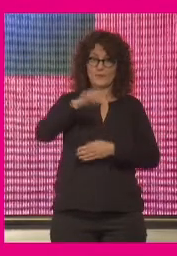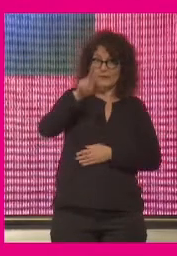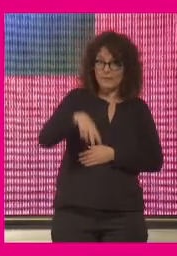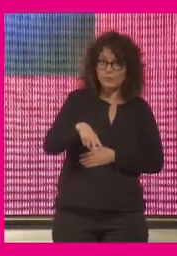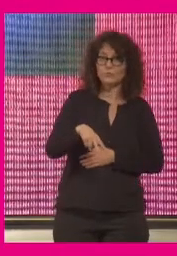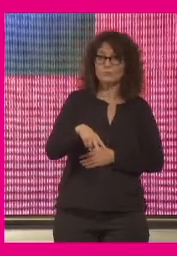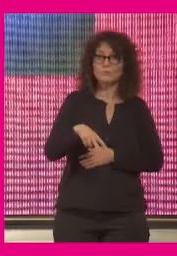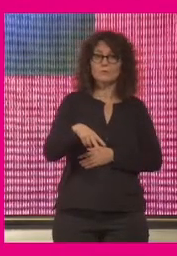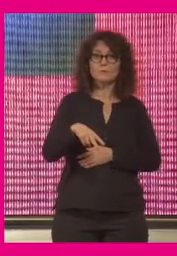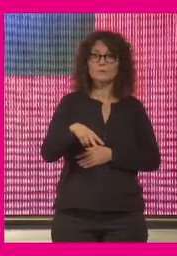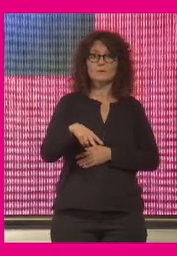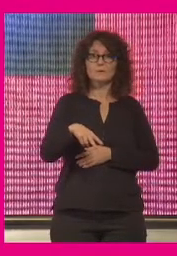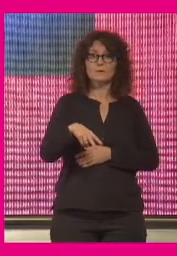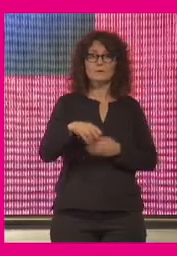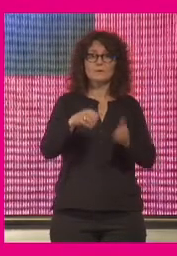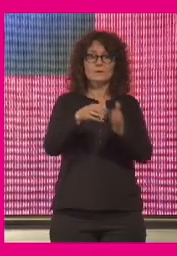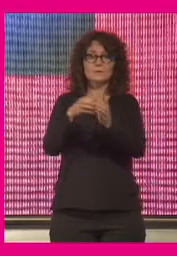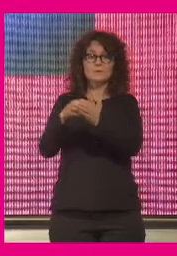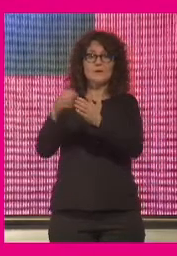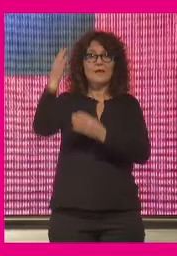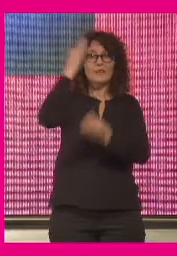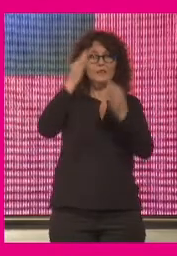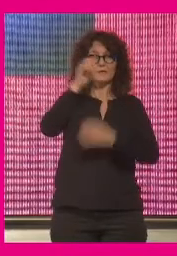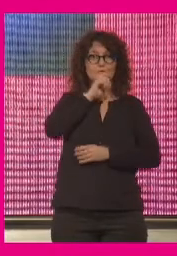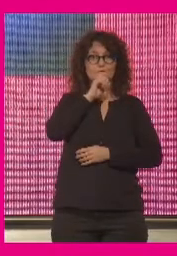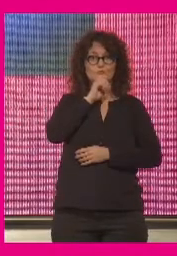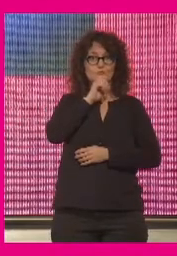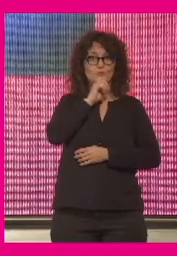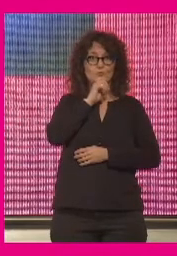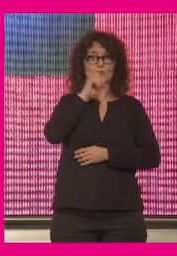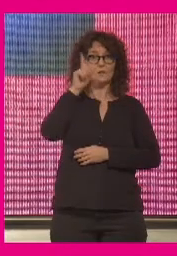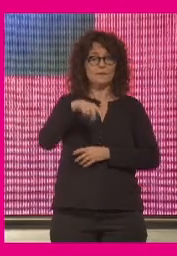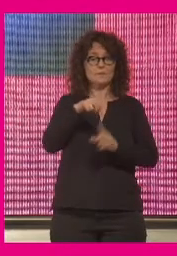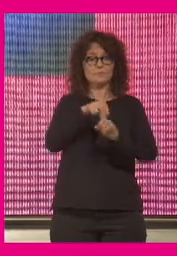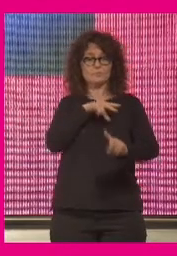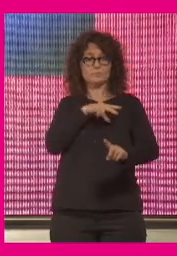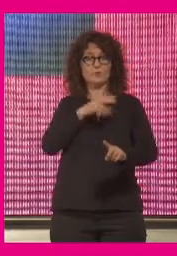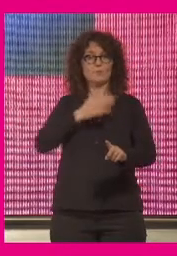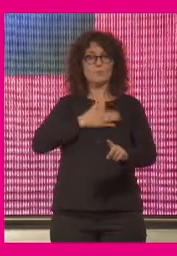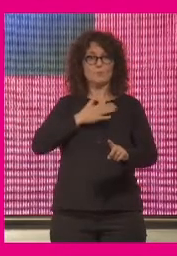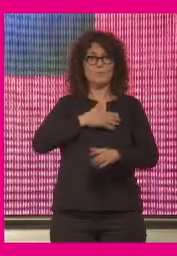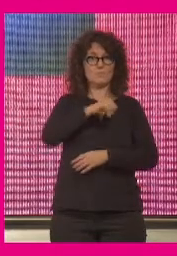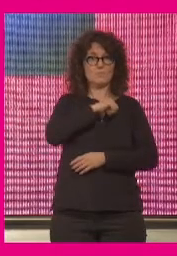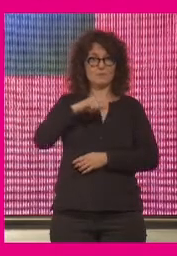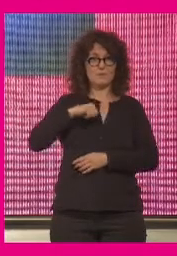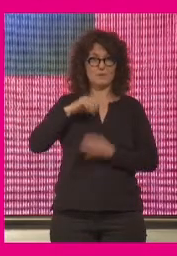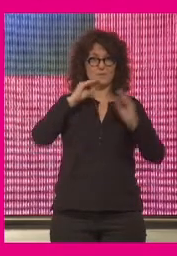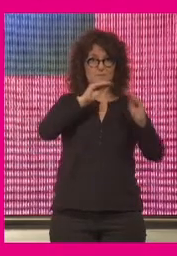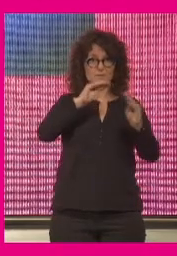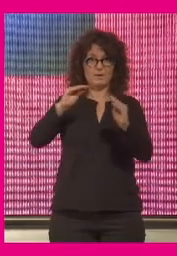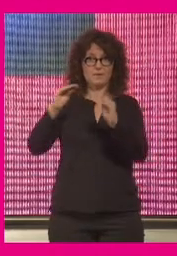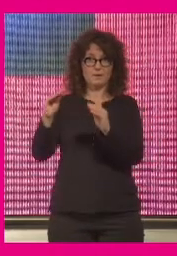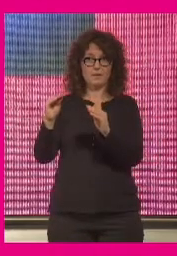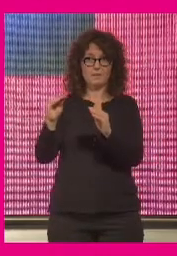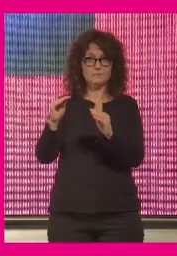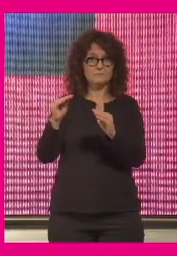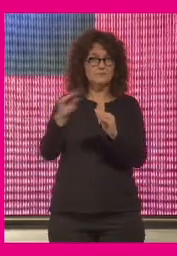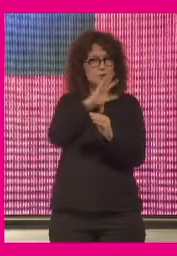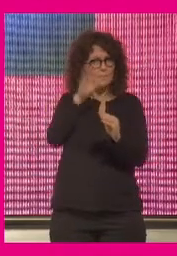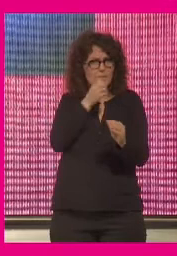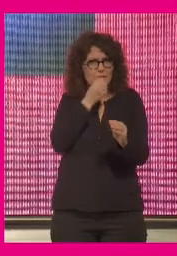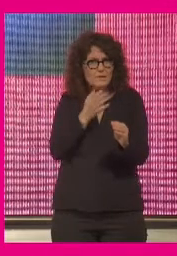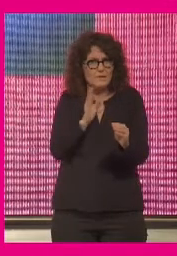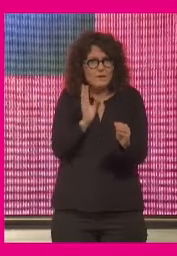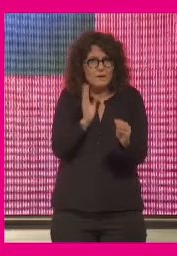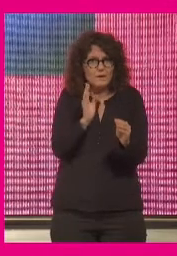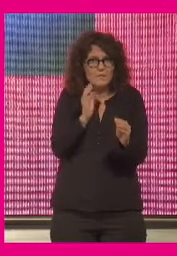de los datos y muchas veces lo hacemos desde el punto de vista de la propiedad privada sobre ellos y no me parece mal creo que es un aspecto que tiene